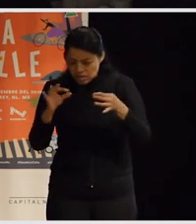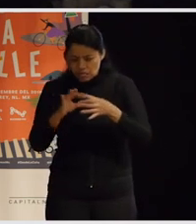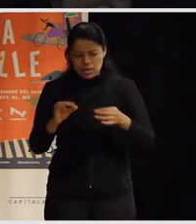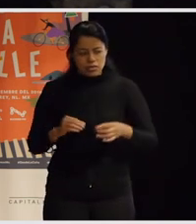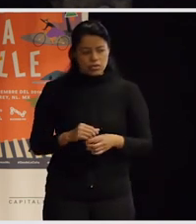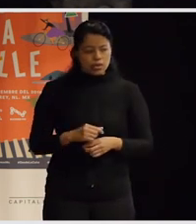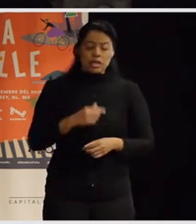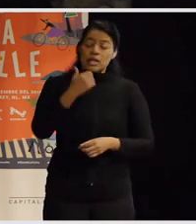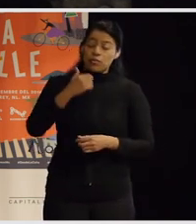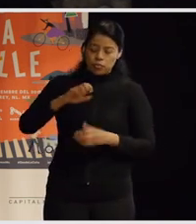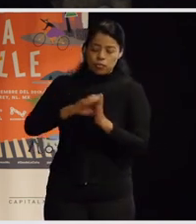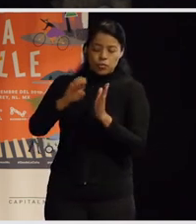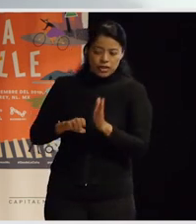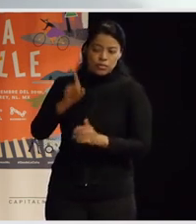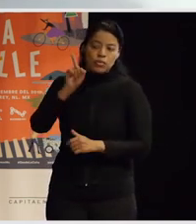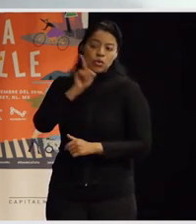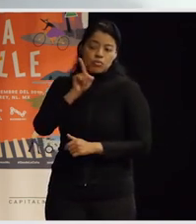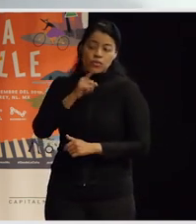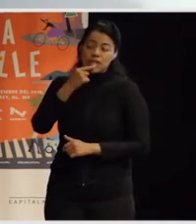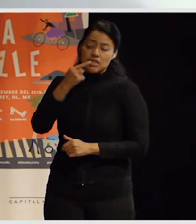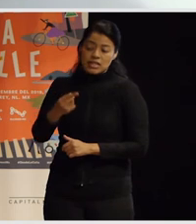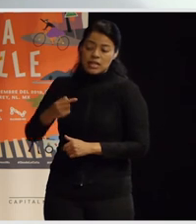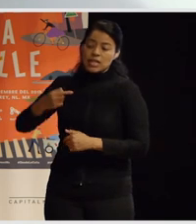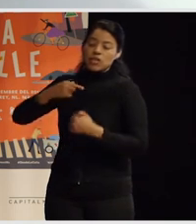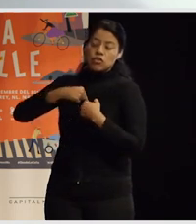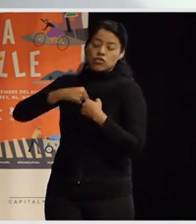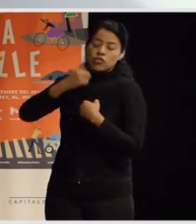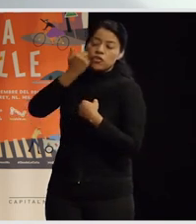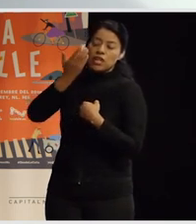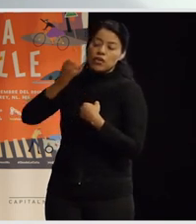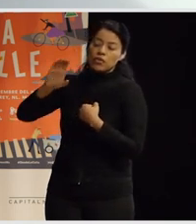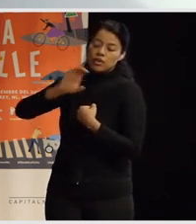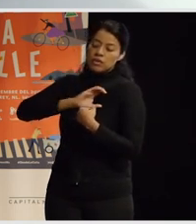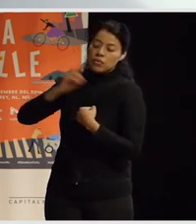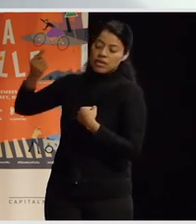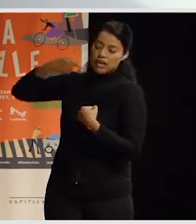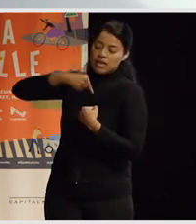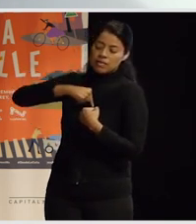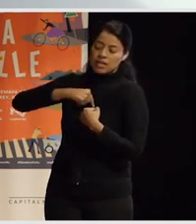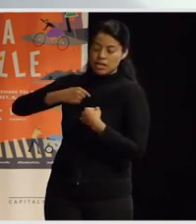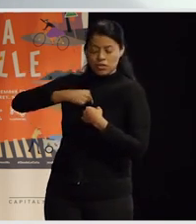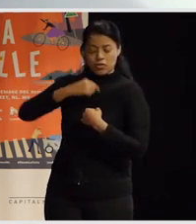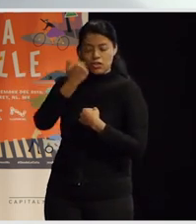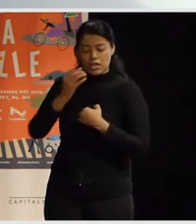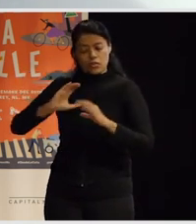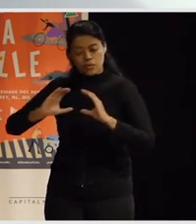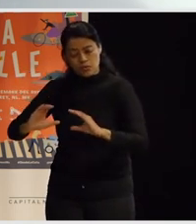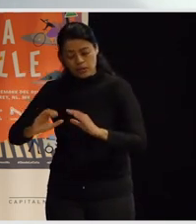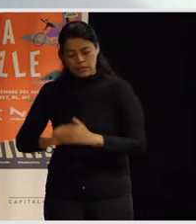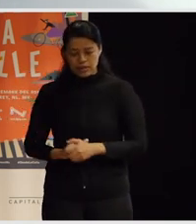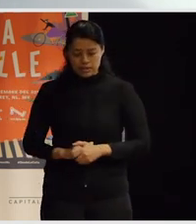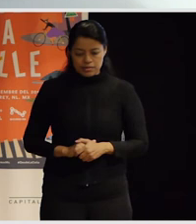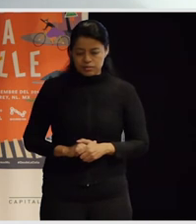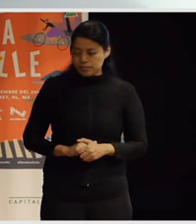quiero que me cuiden y quiero cuidar hay que cambiar ese concepto ¿no? del amor por los cuidados y porque los cuidados realmente son los que vertebran